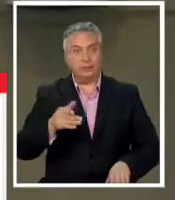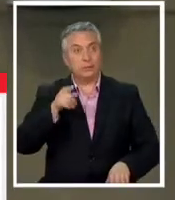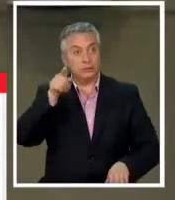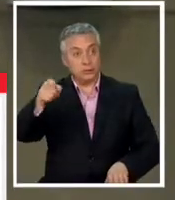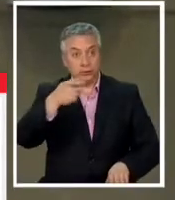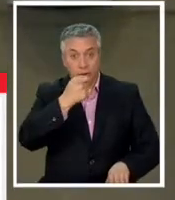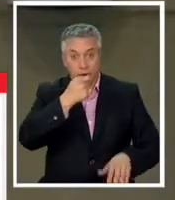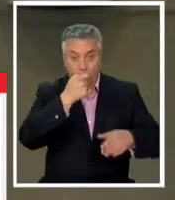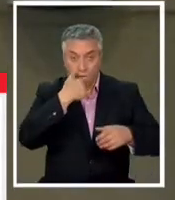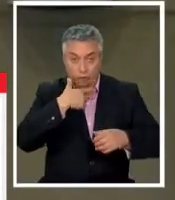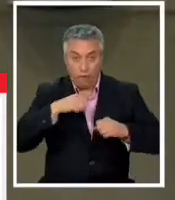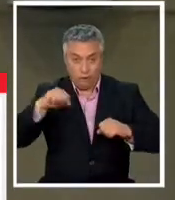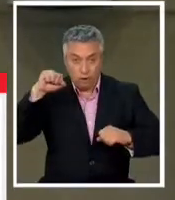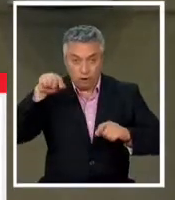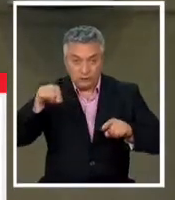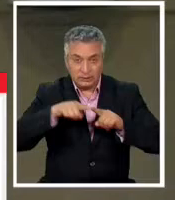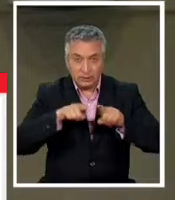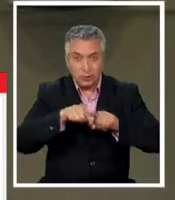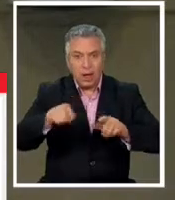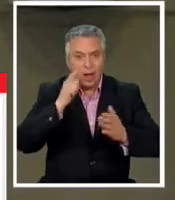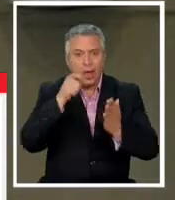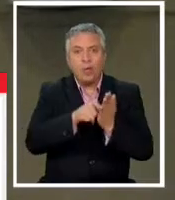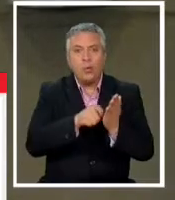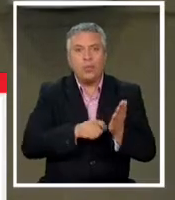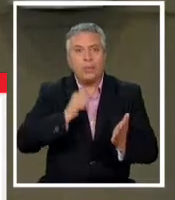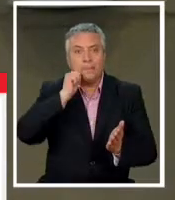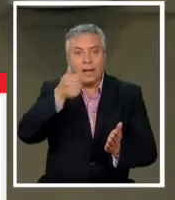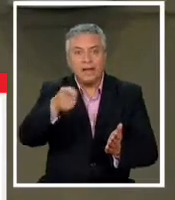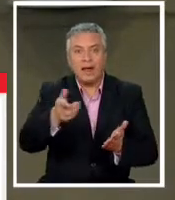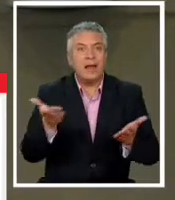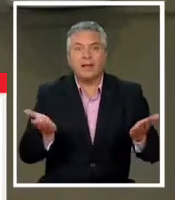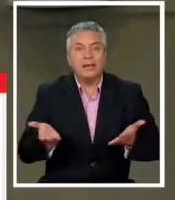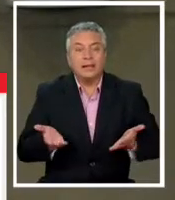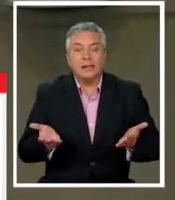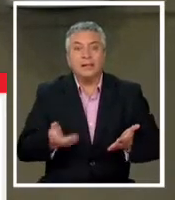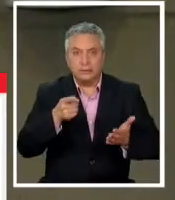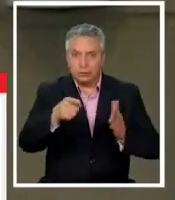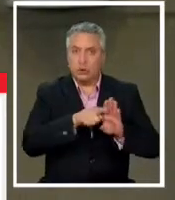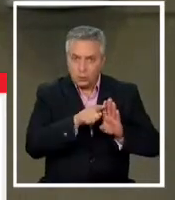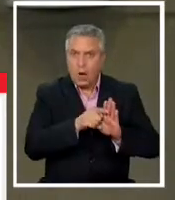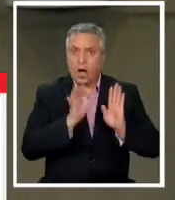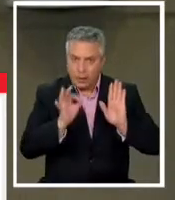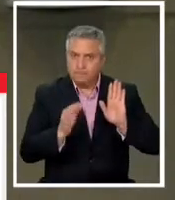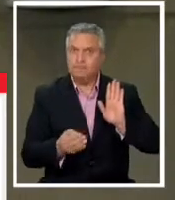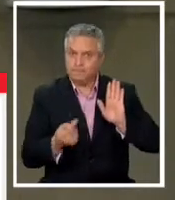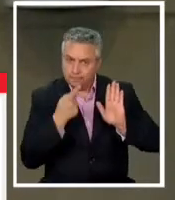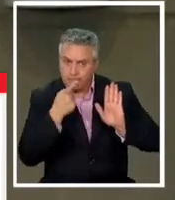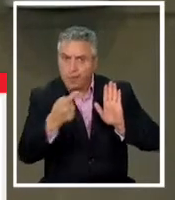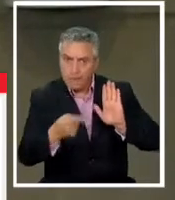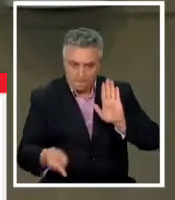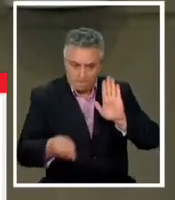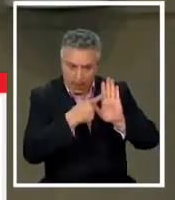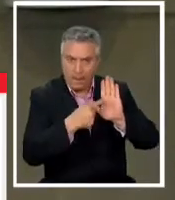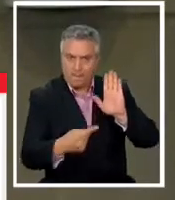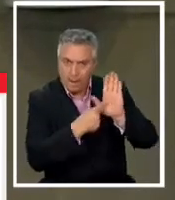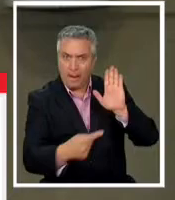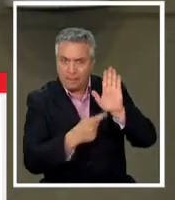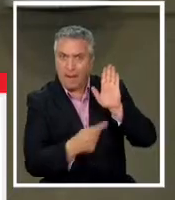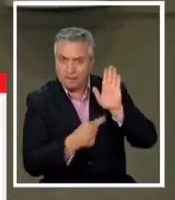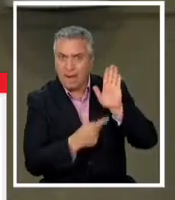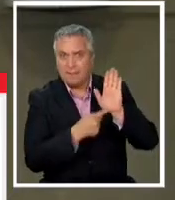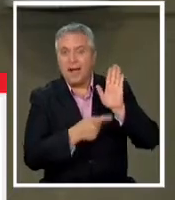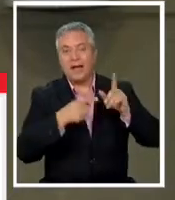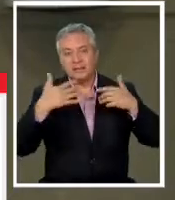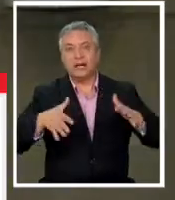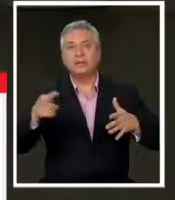Gabriel Boric en esta cuenta de mañana es justamente lograr marcar el acento o retomar el debate público en torno a los